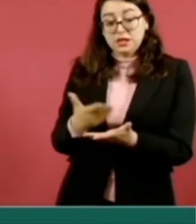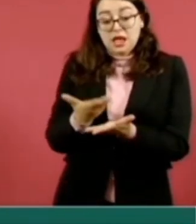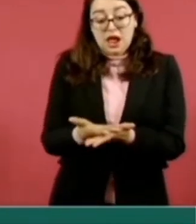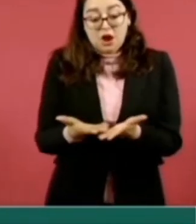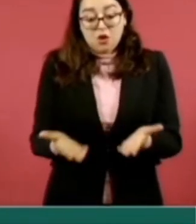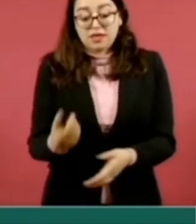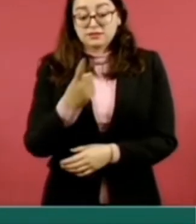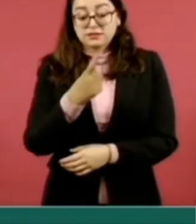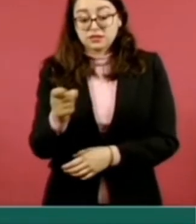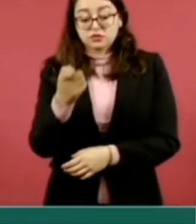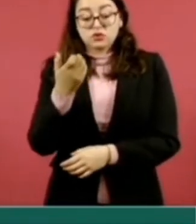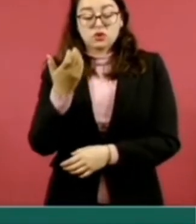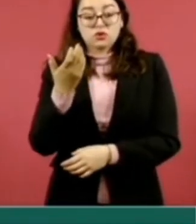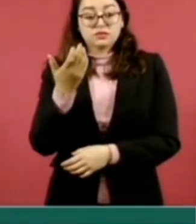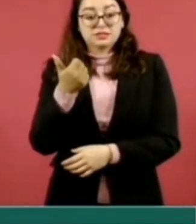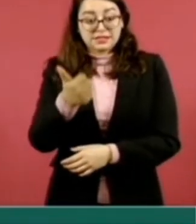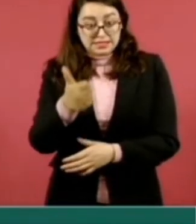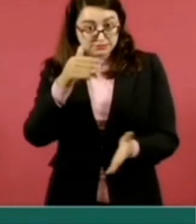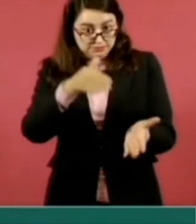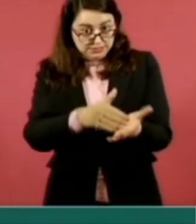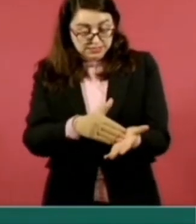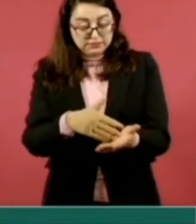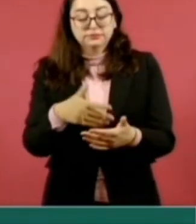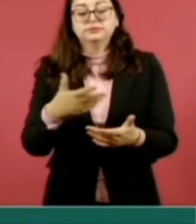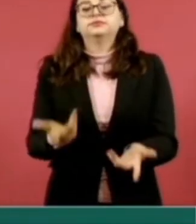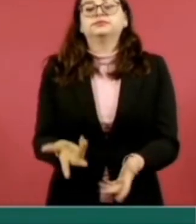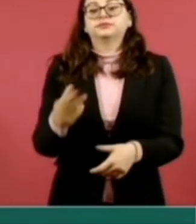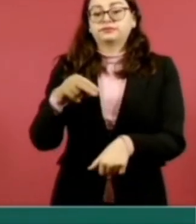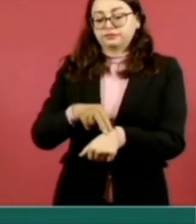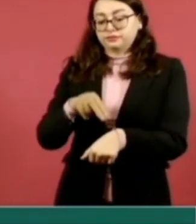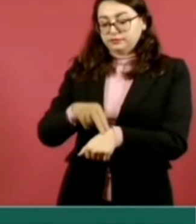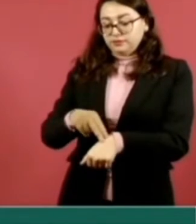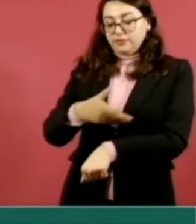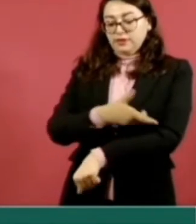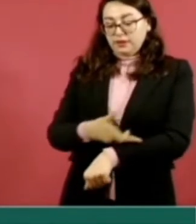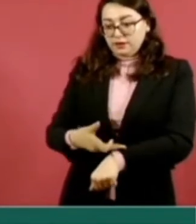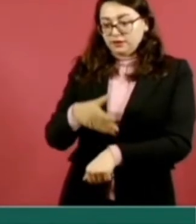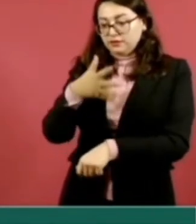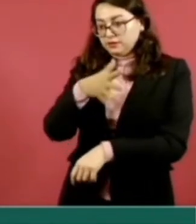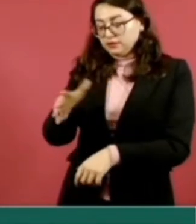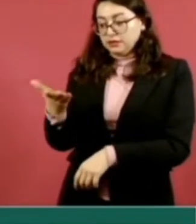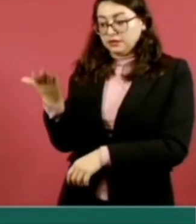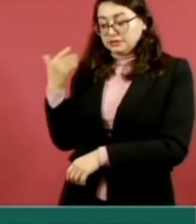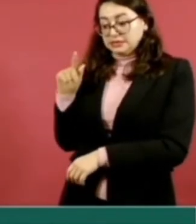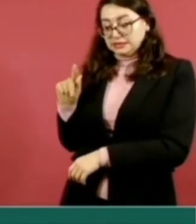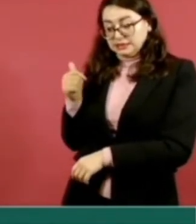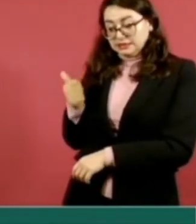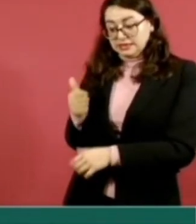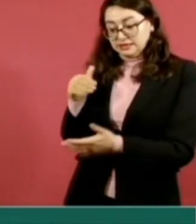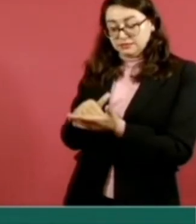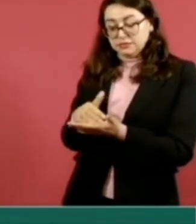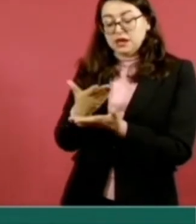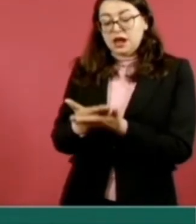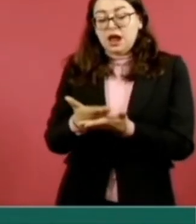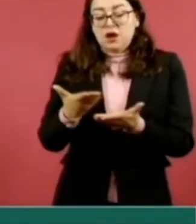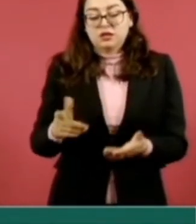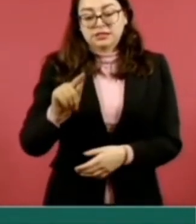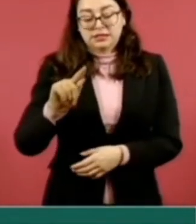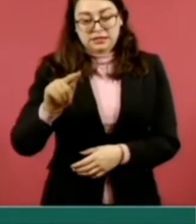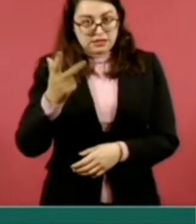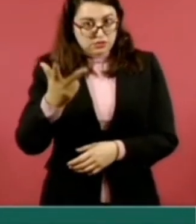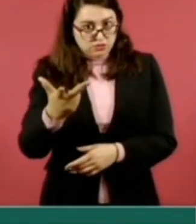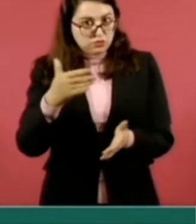106 mil. Las consultas de medicina familiar también crecieron de 72 mil a 77 mil, un incremento del 8 por ciento.